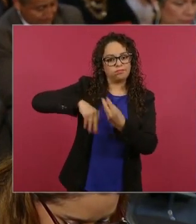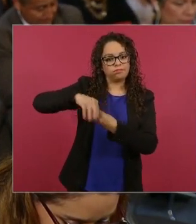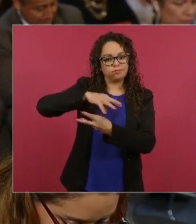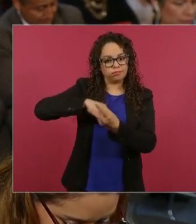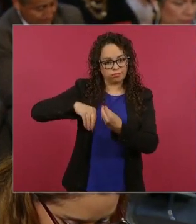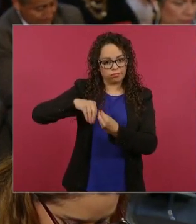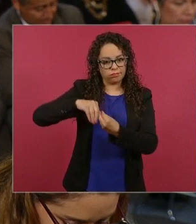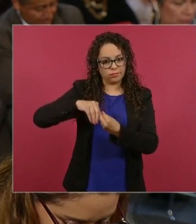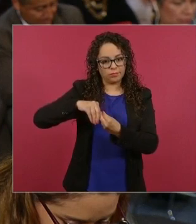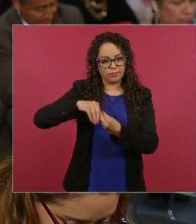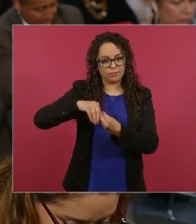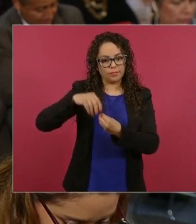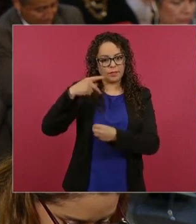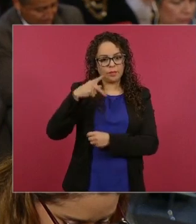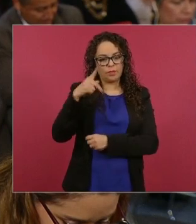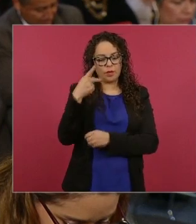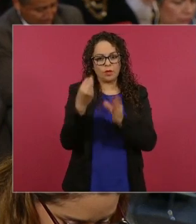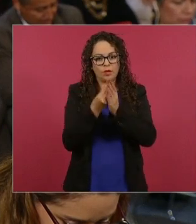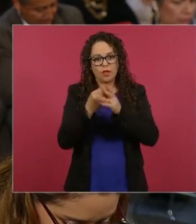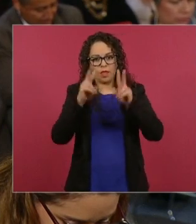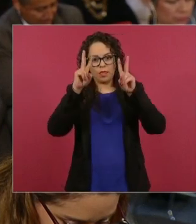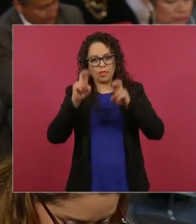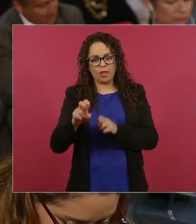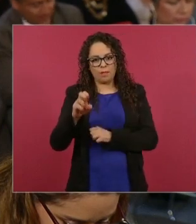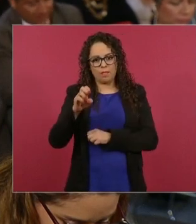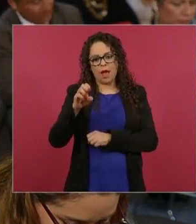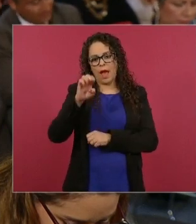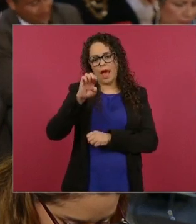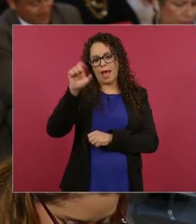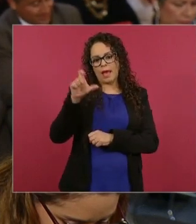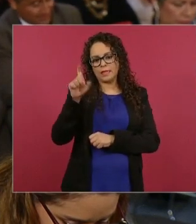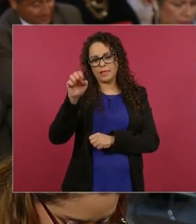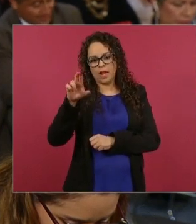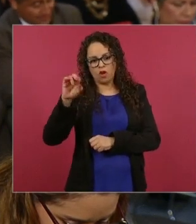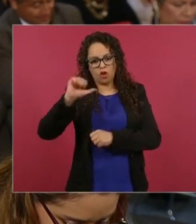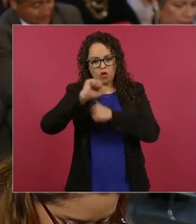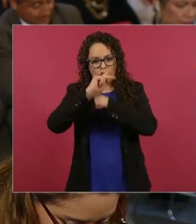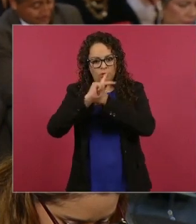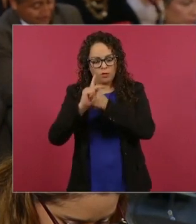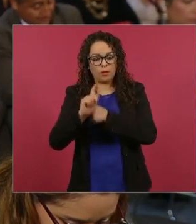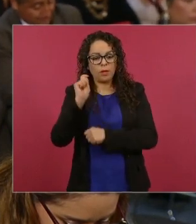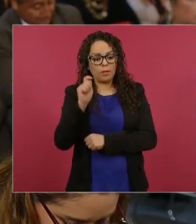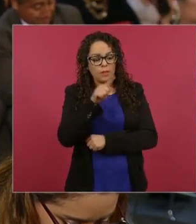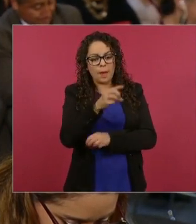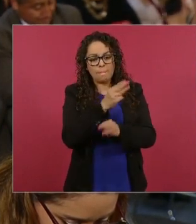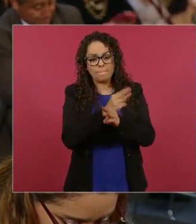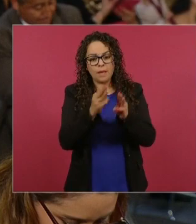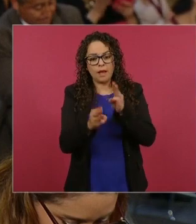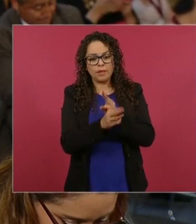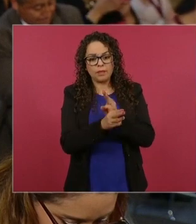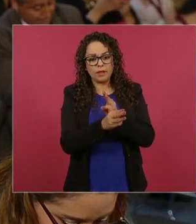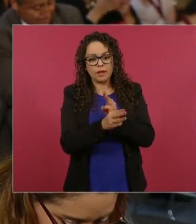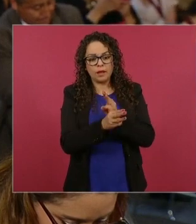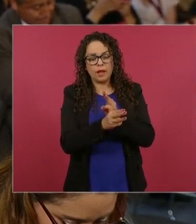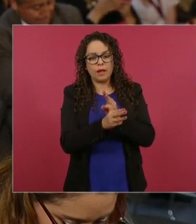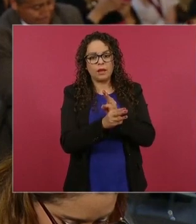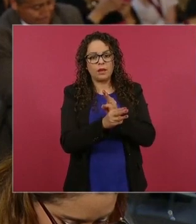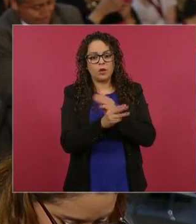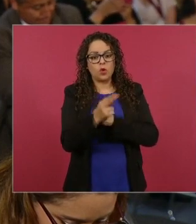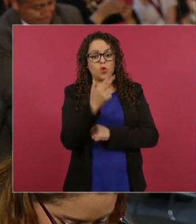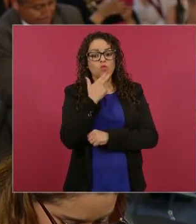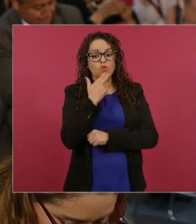reducción y acopio de materiales al término de un ciclo de vida de su ciclo de vida en los cuales se puede tener un mejor